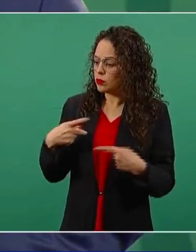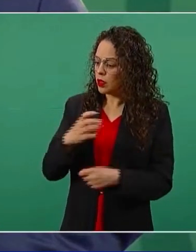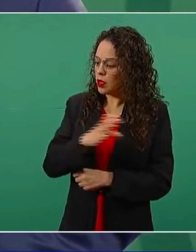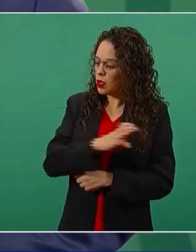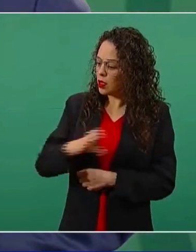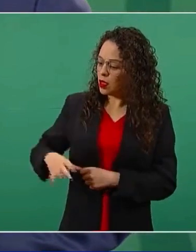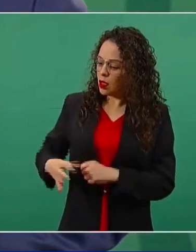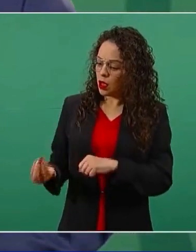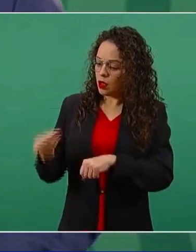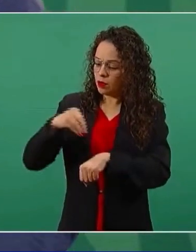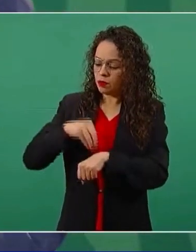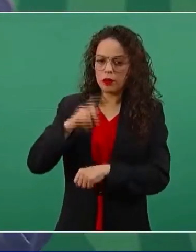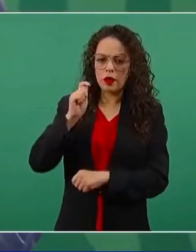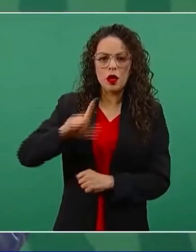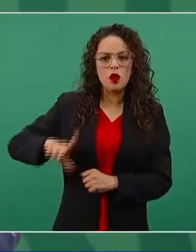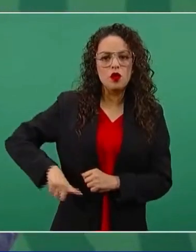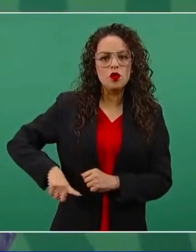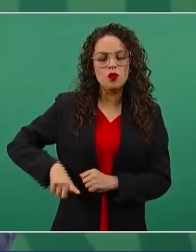gobierno de Nuevo León.